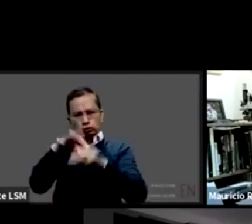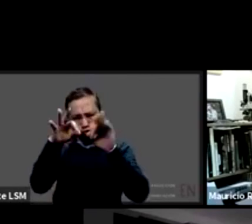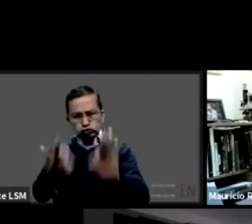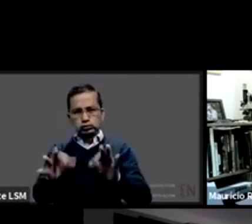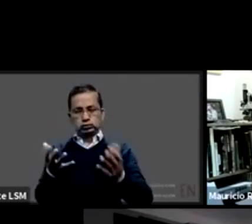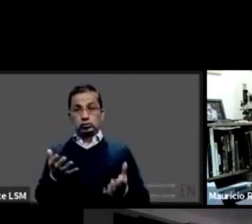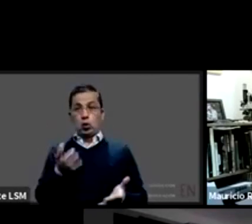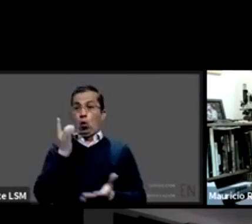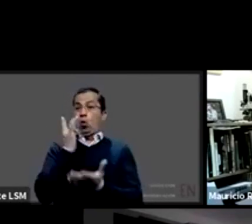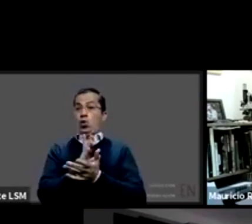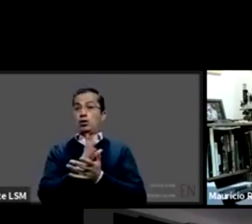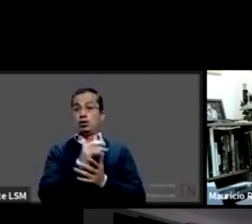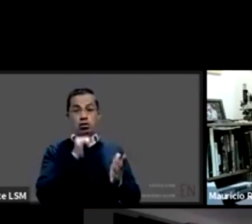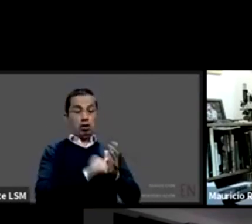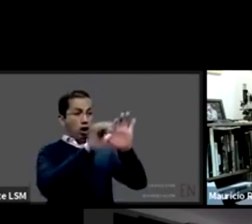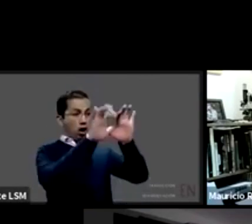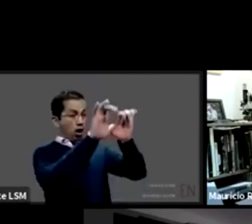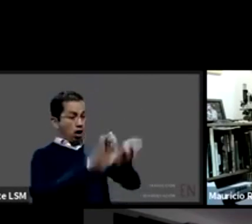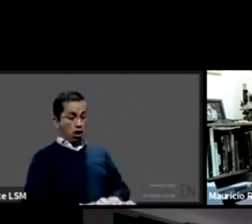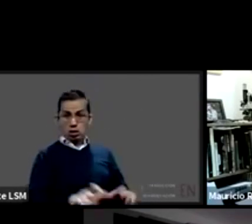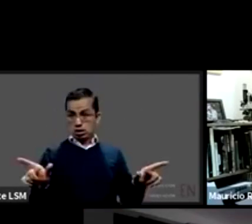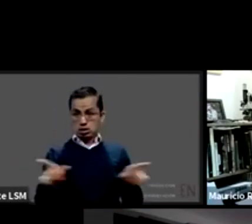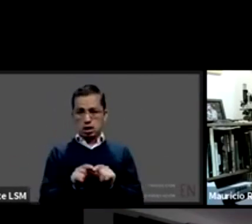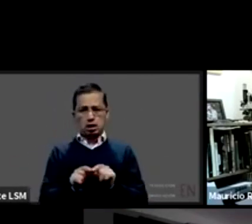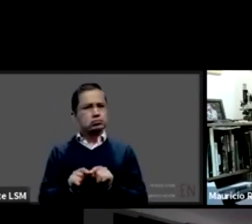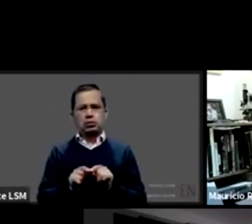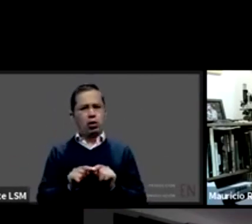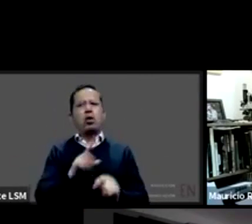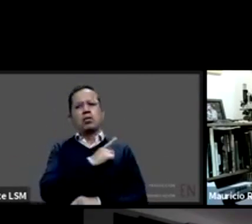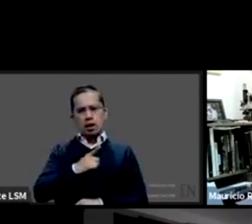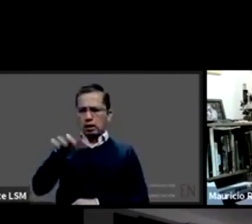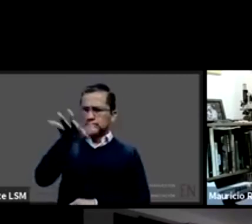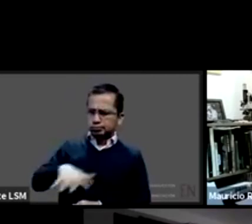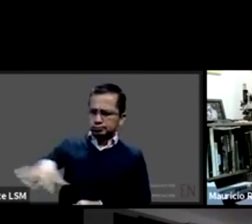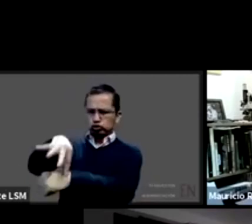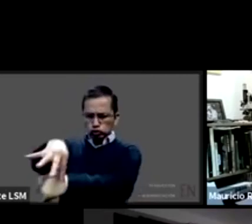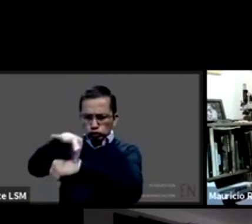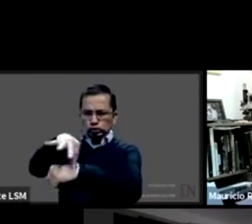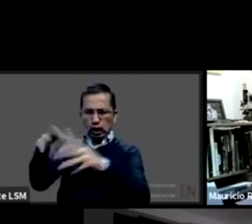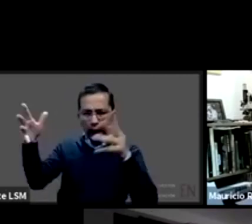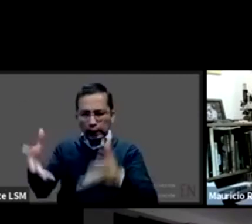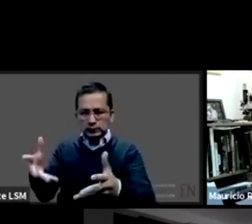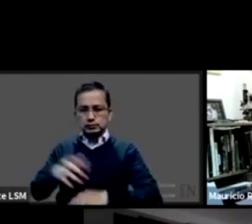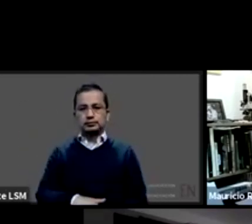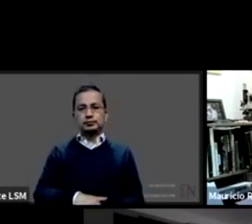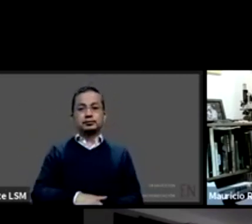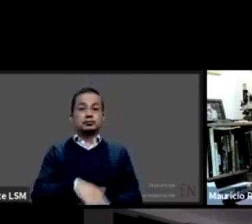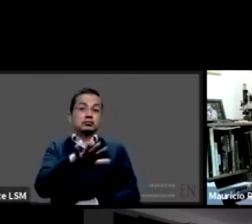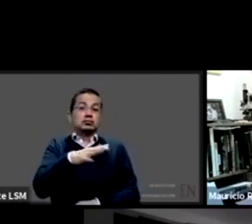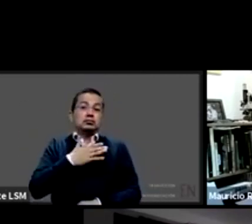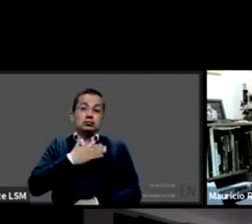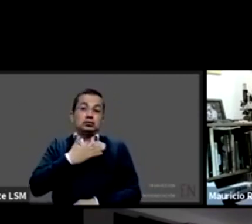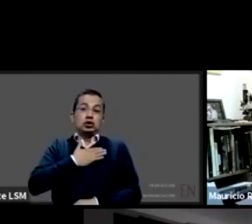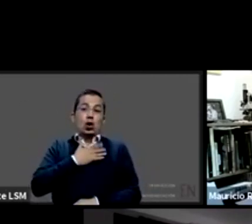sino que sea una realidad operativa yo soy médico pero me considero un médico rehabilitado